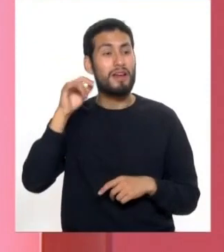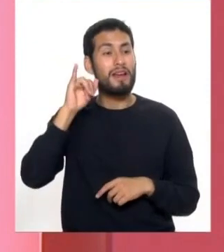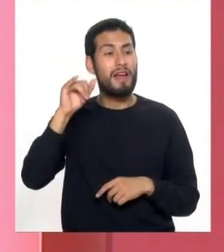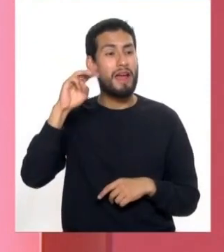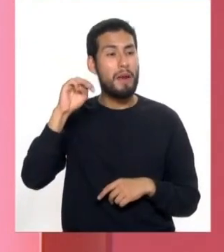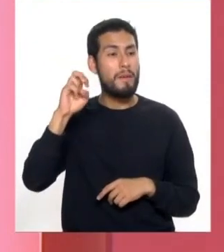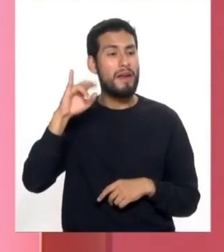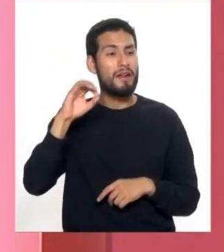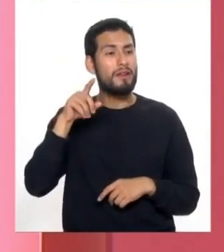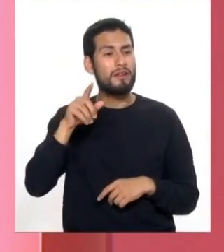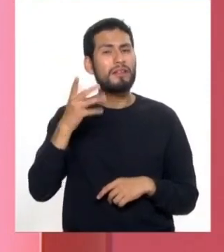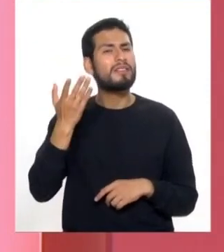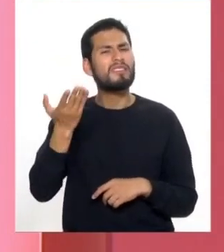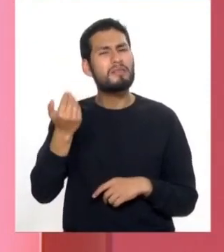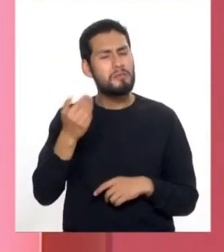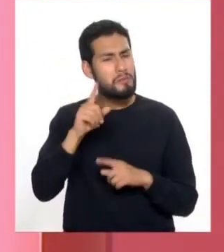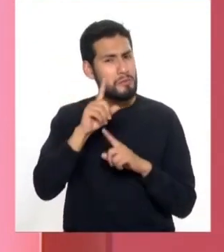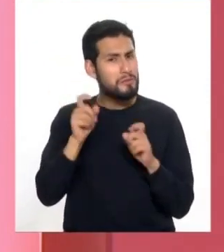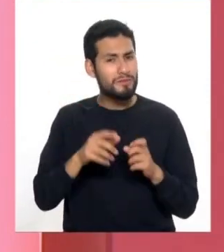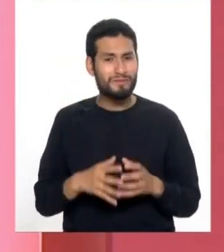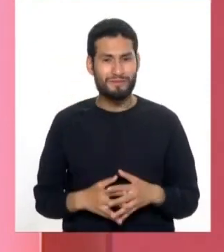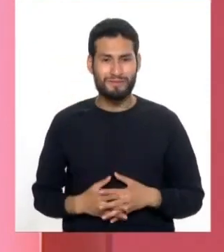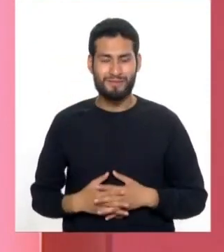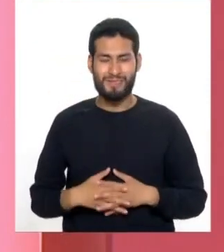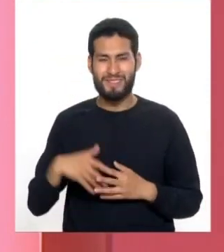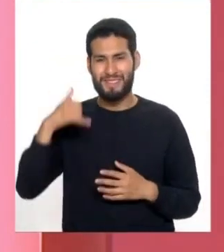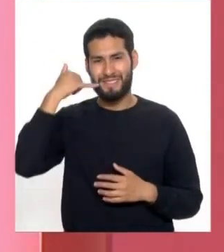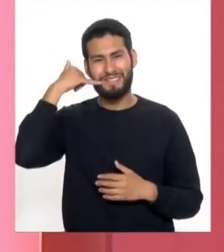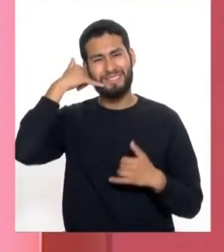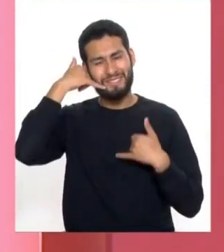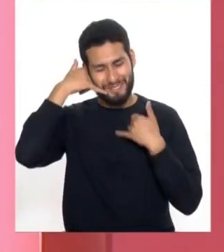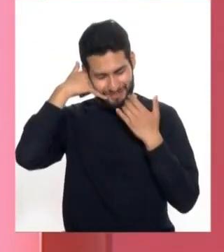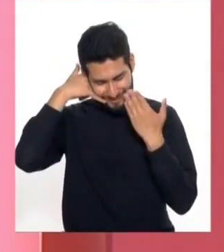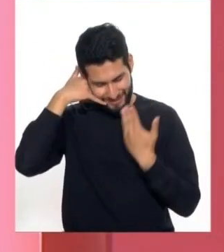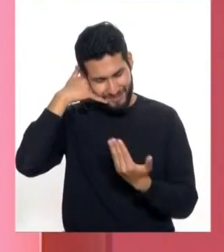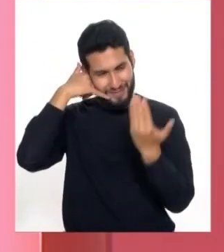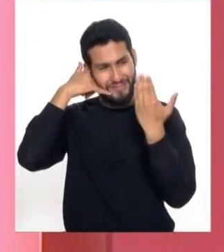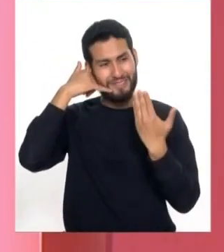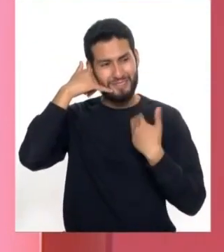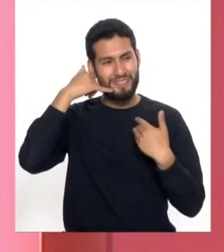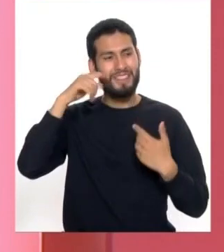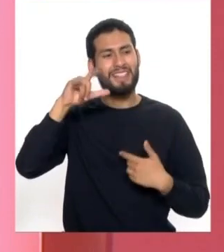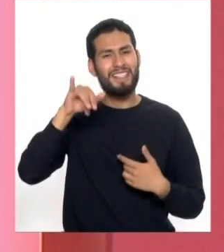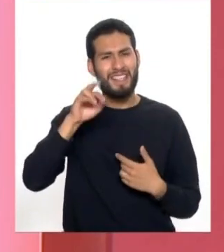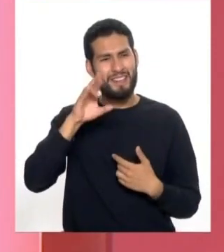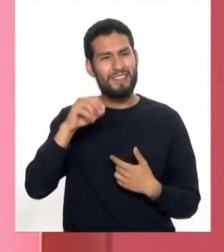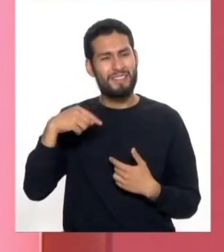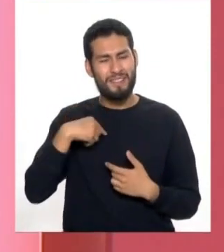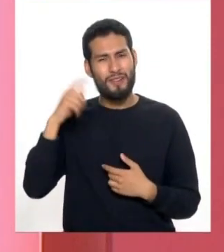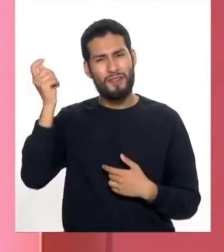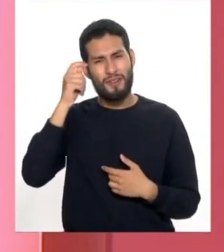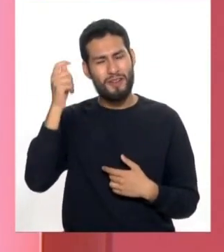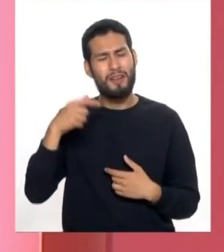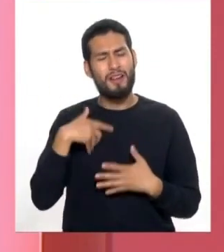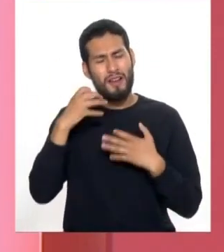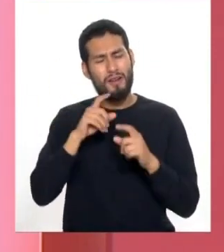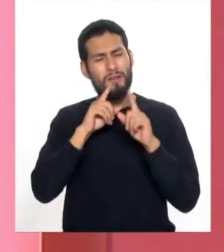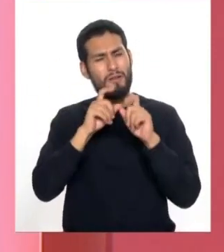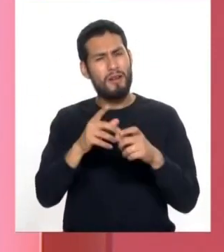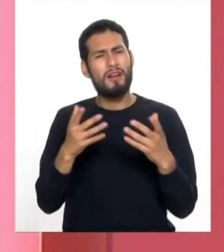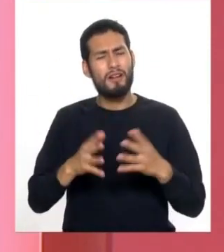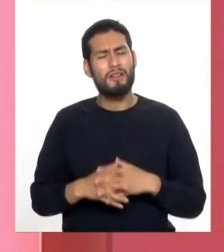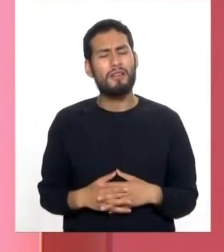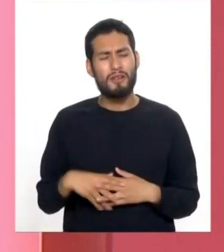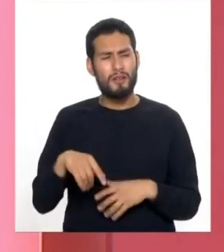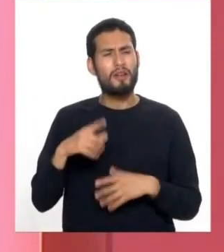días. ¿Cuál es tu consulta? Buenos días. Liserio Quijano Saldaña de acá, de Trujillo. Quiero hacer una consulta respecto